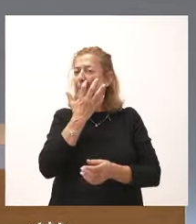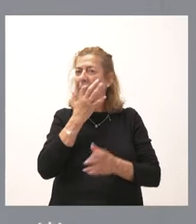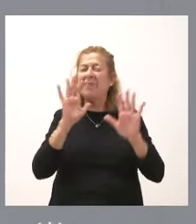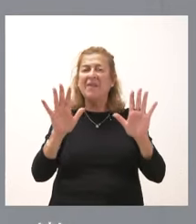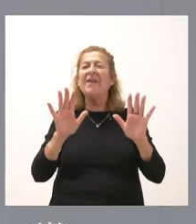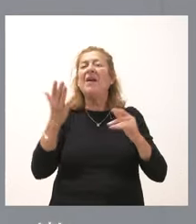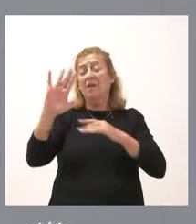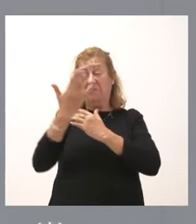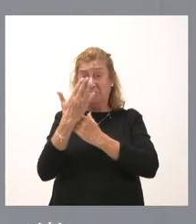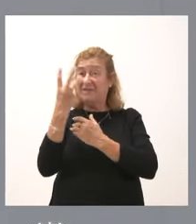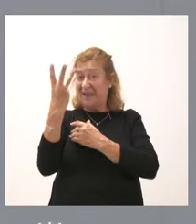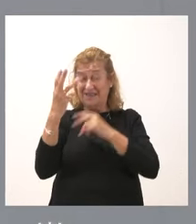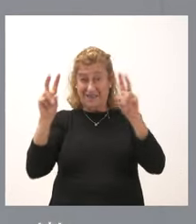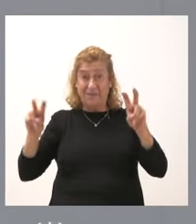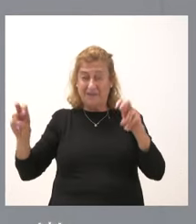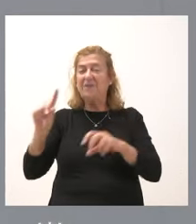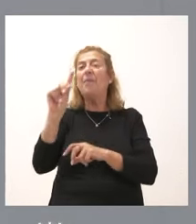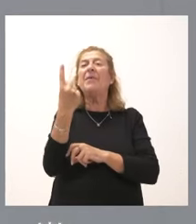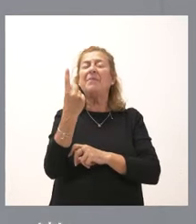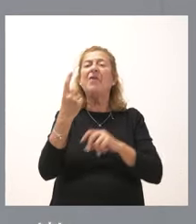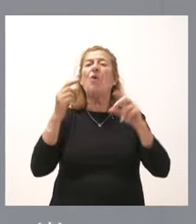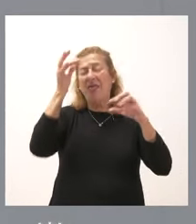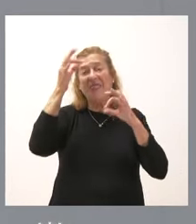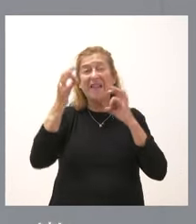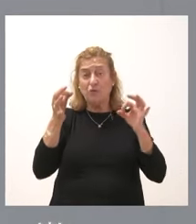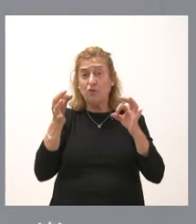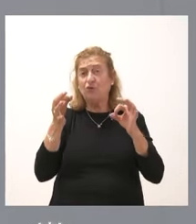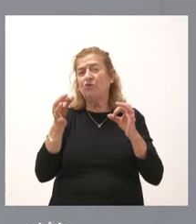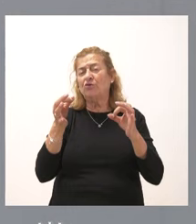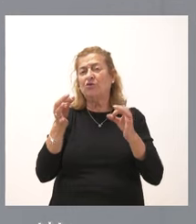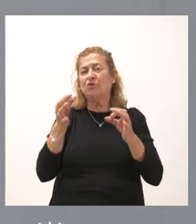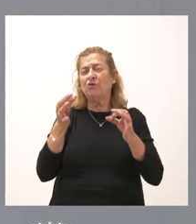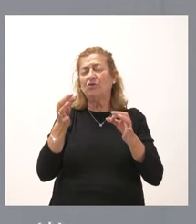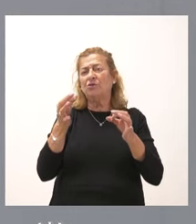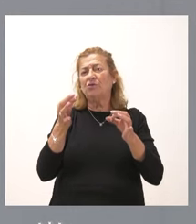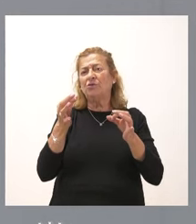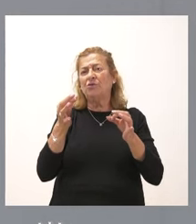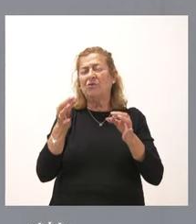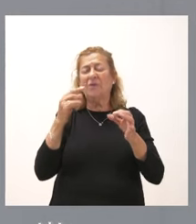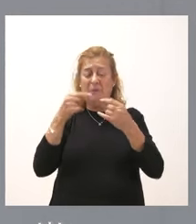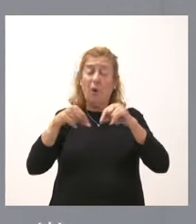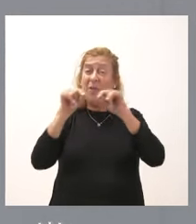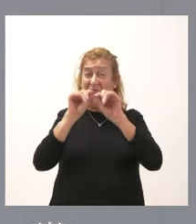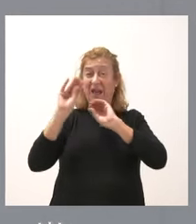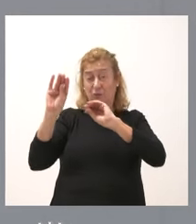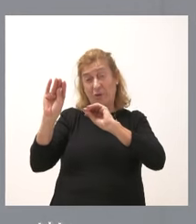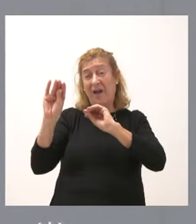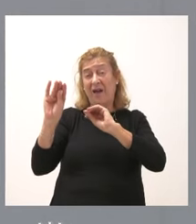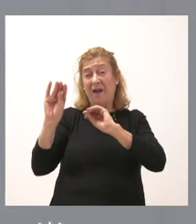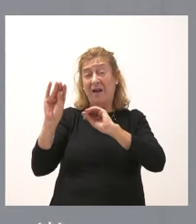Plantea tres cuestiones. En primer lugar, si tenemos los datos provincializados de